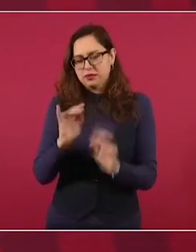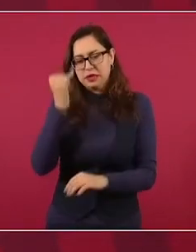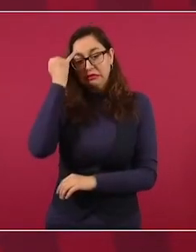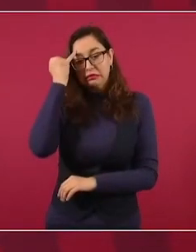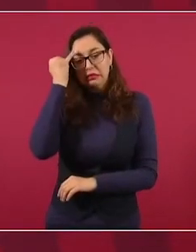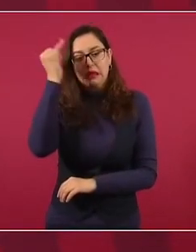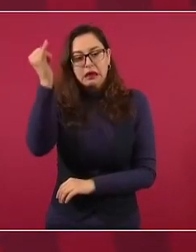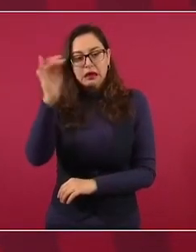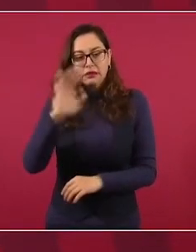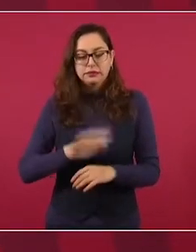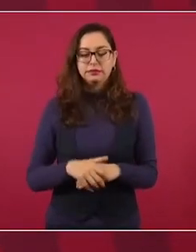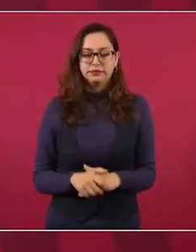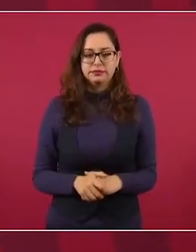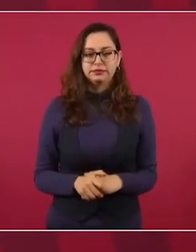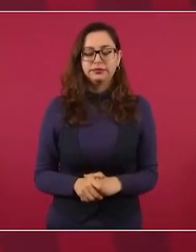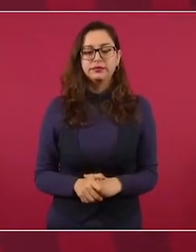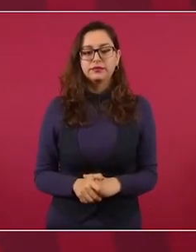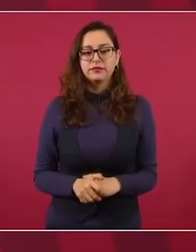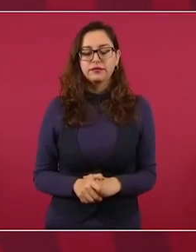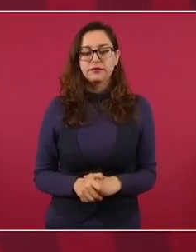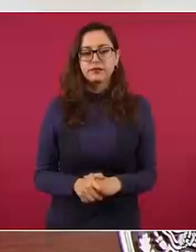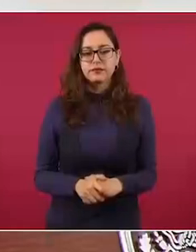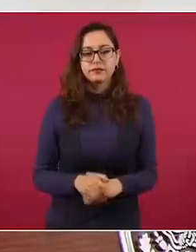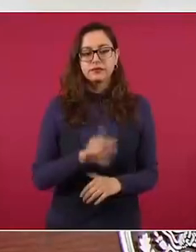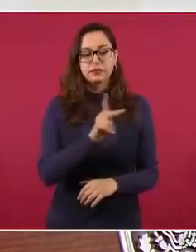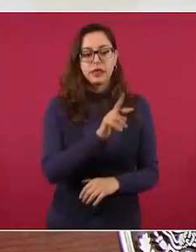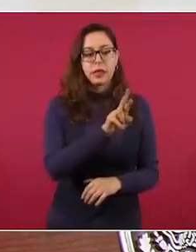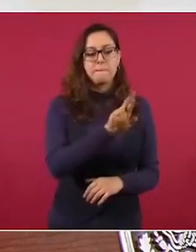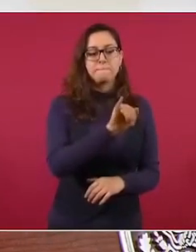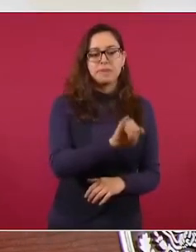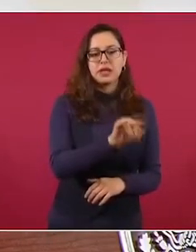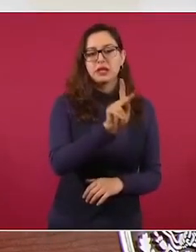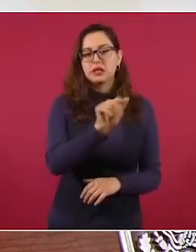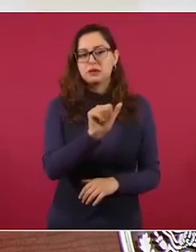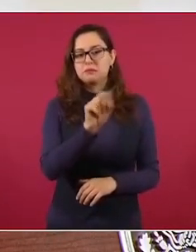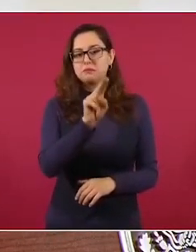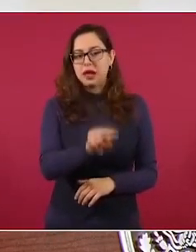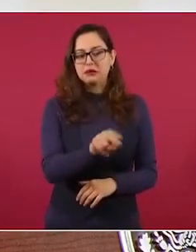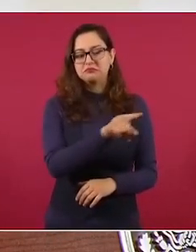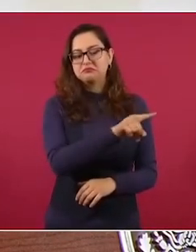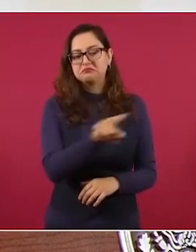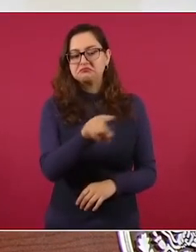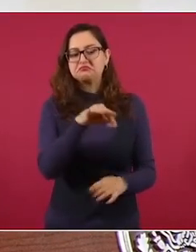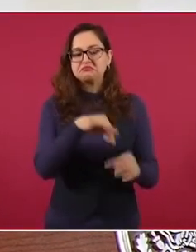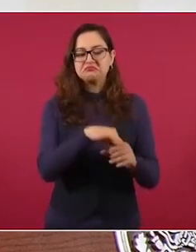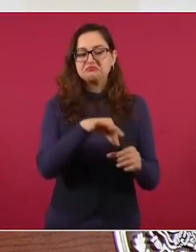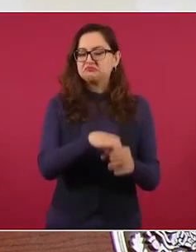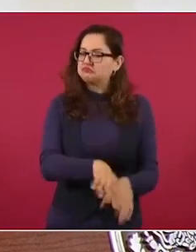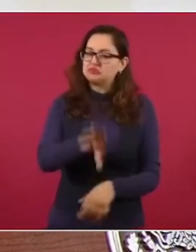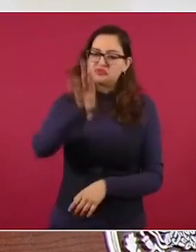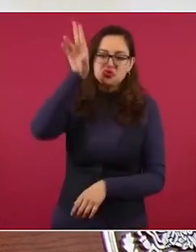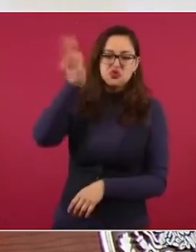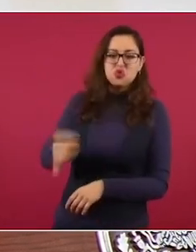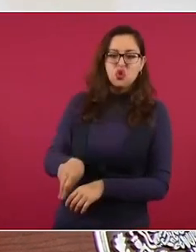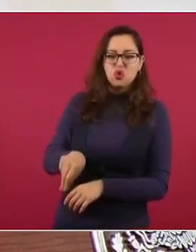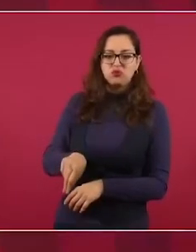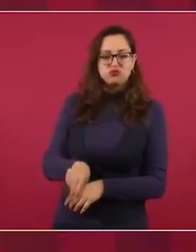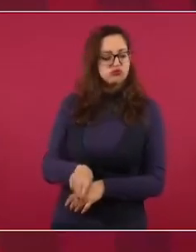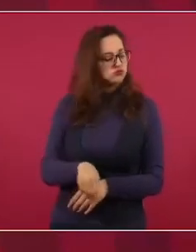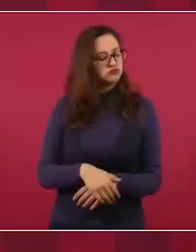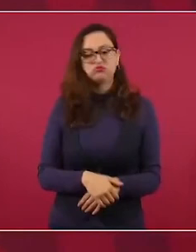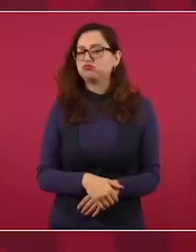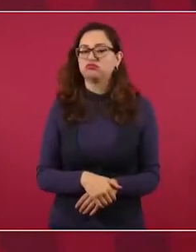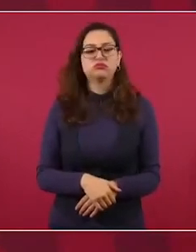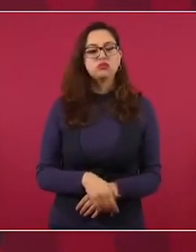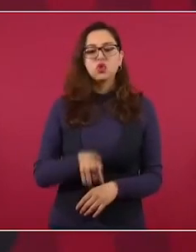de que dicen los del PRI, los del PAN. No, no va